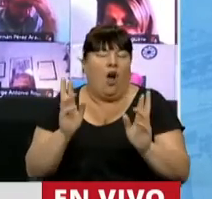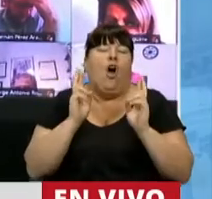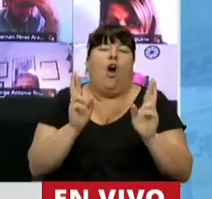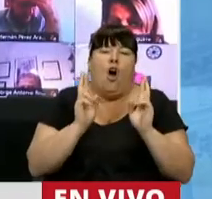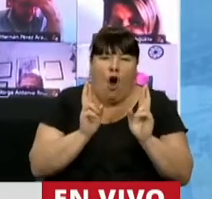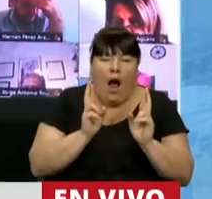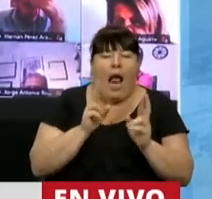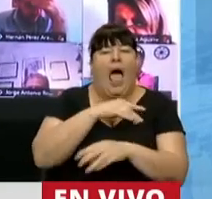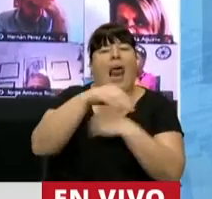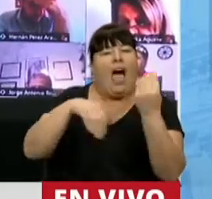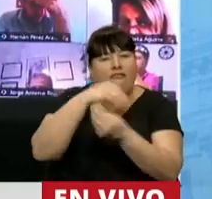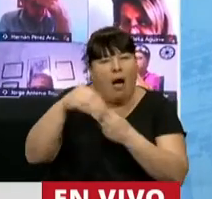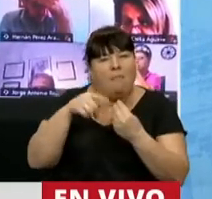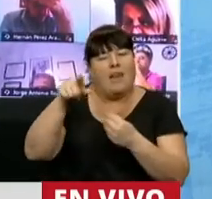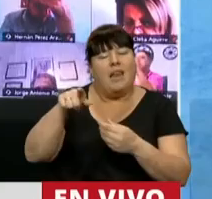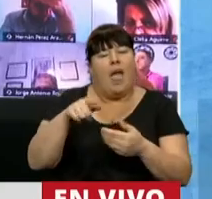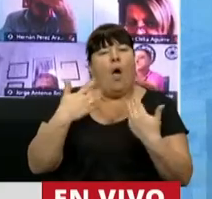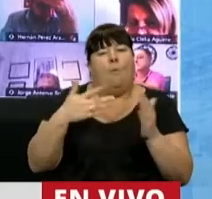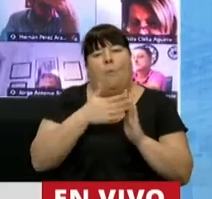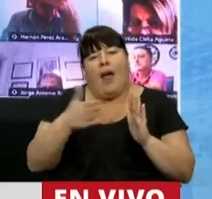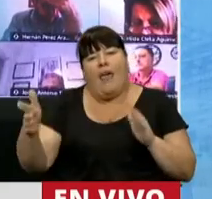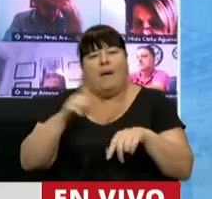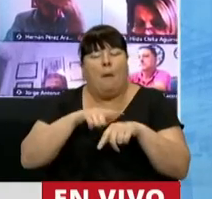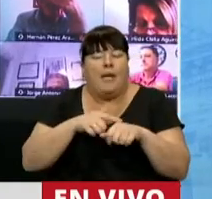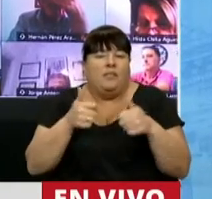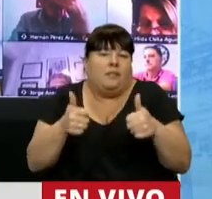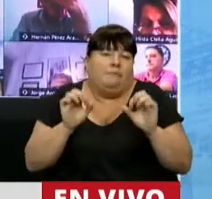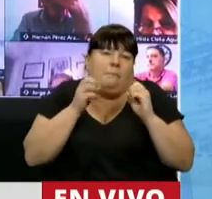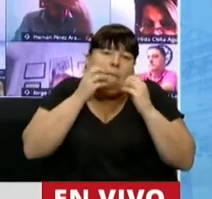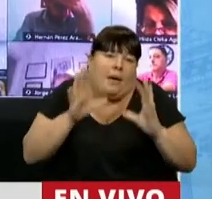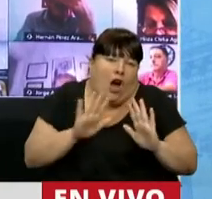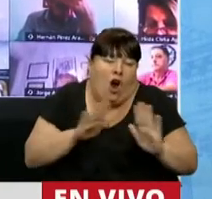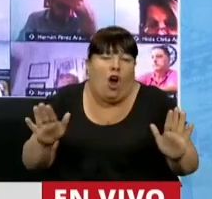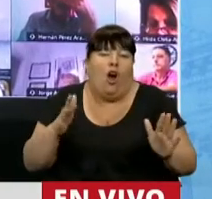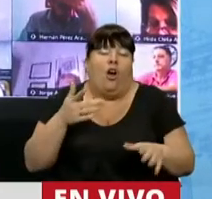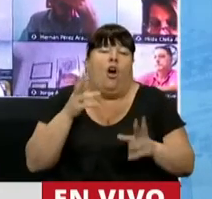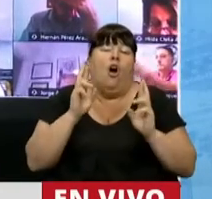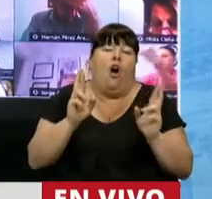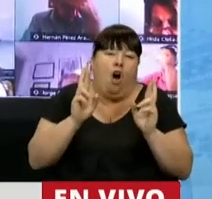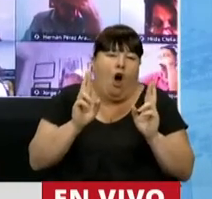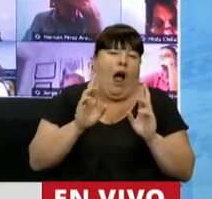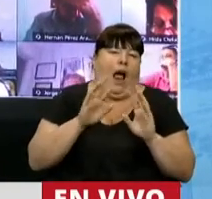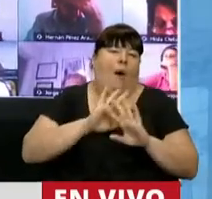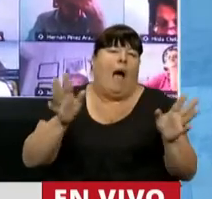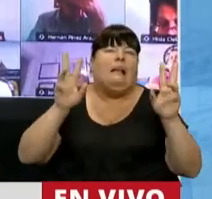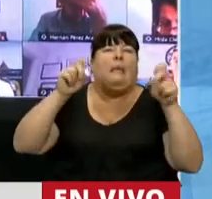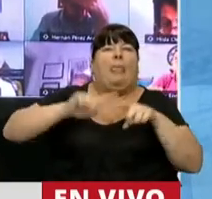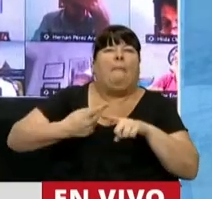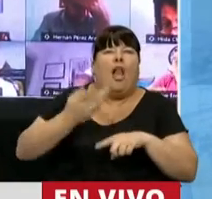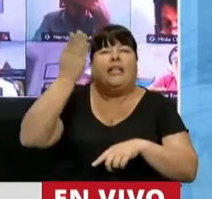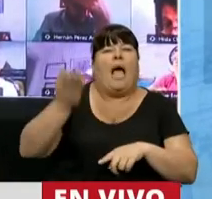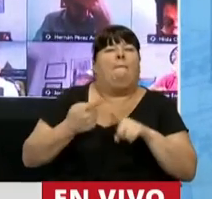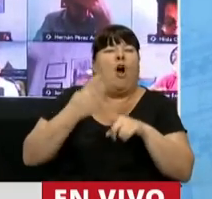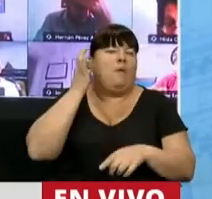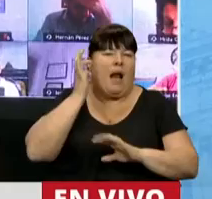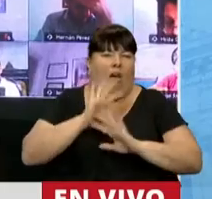Ojalá su familia pueda pasar este momento de la mejor manera, ojalá que se deje de politizar la figura de Diego